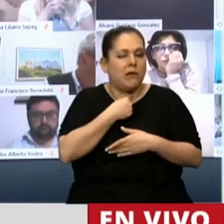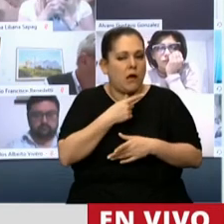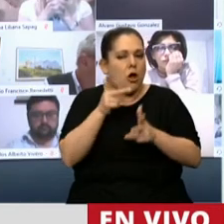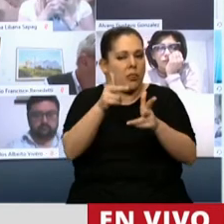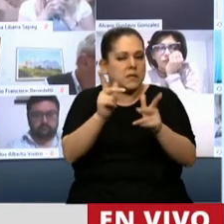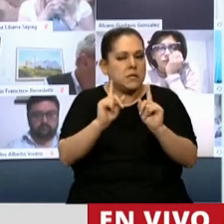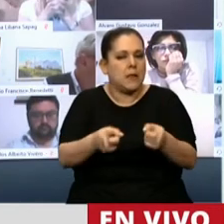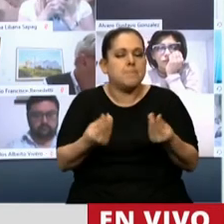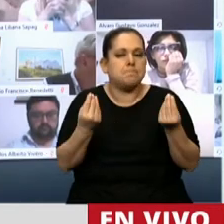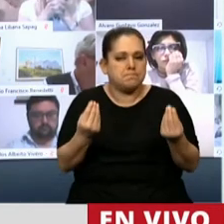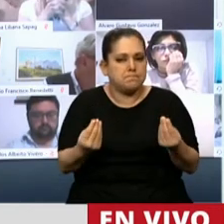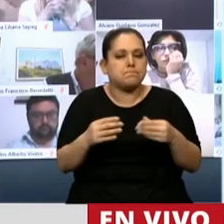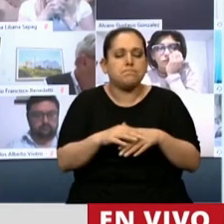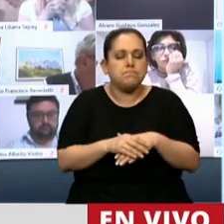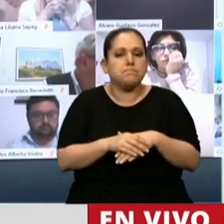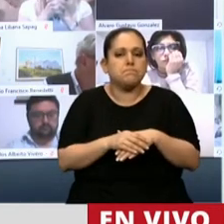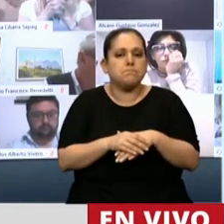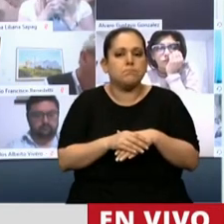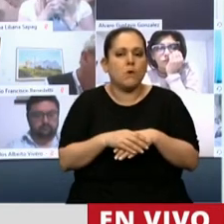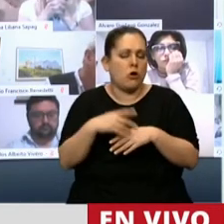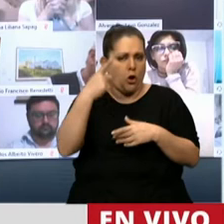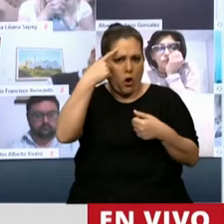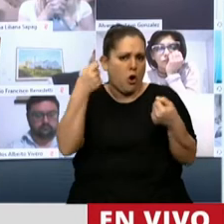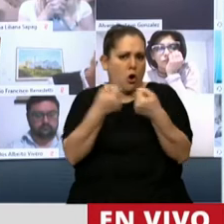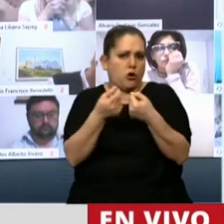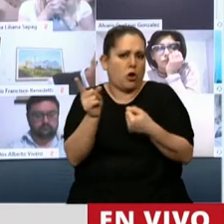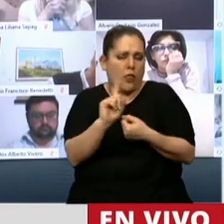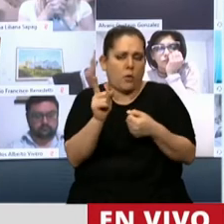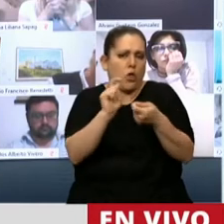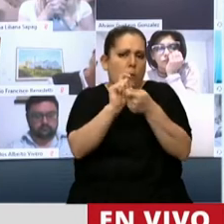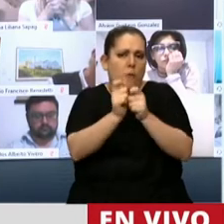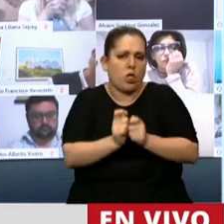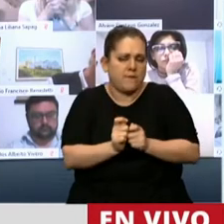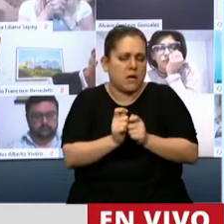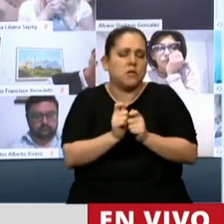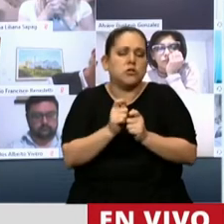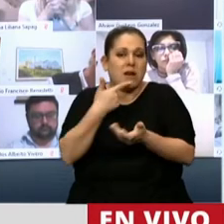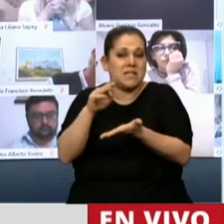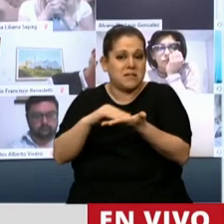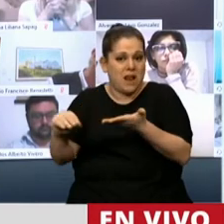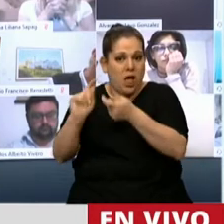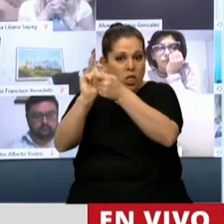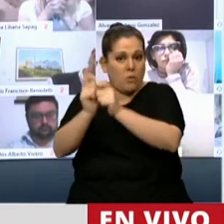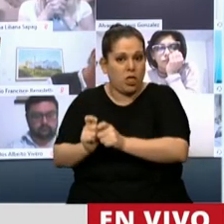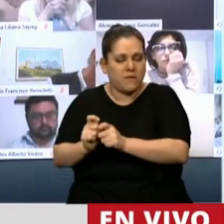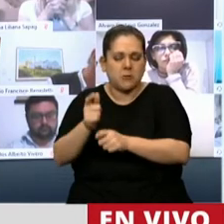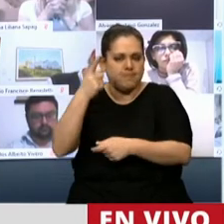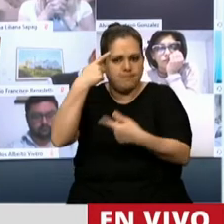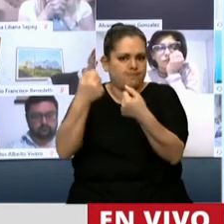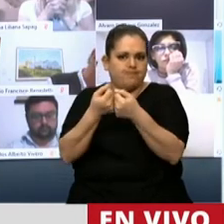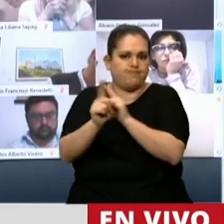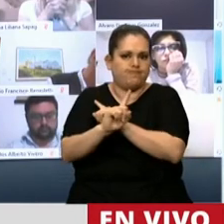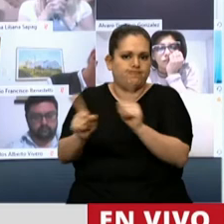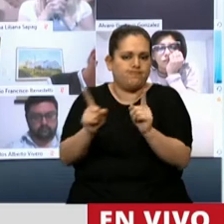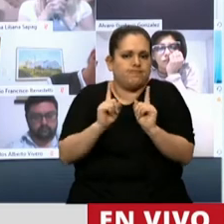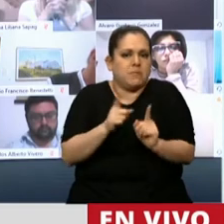decir que no estoy de acuerdo con las modificaciones que se han hecho en el Senado, por lo que